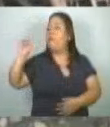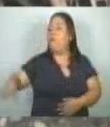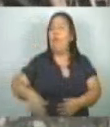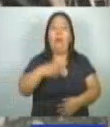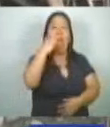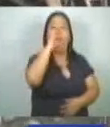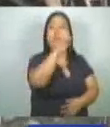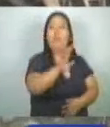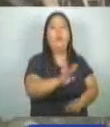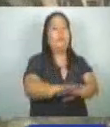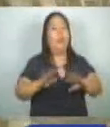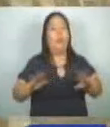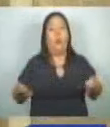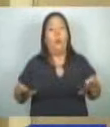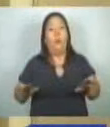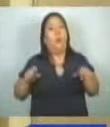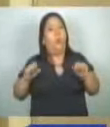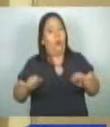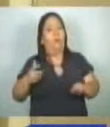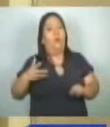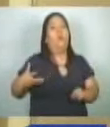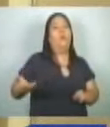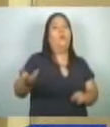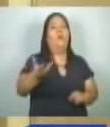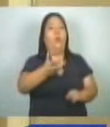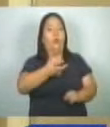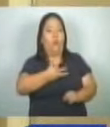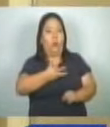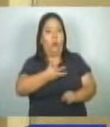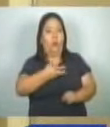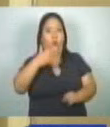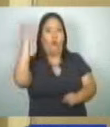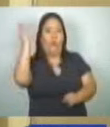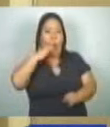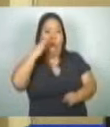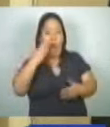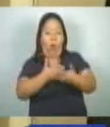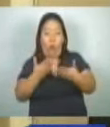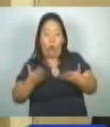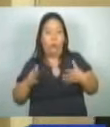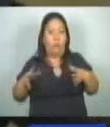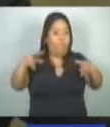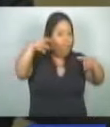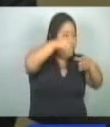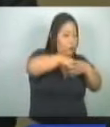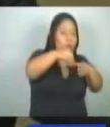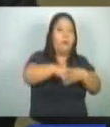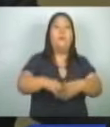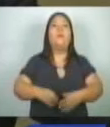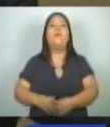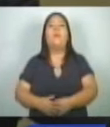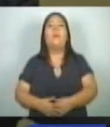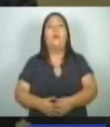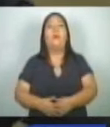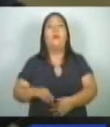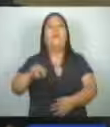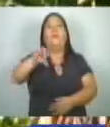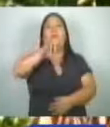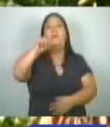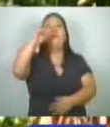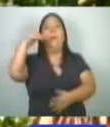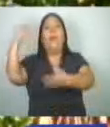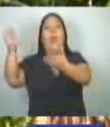lugares públicos y que podamos manejar los desechos sólidos de una forma adecuada. La cooperación internacional